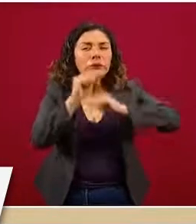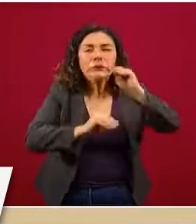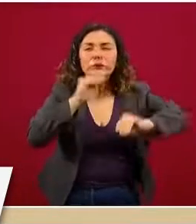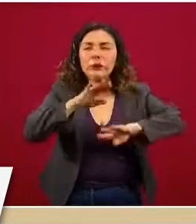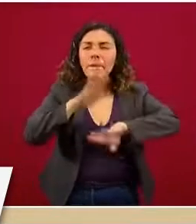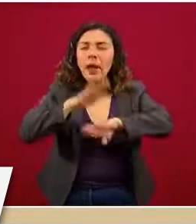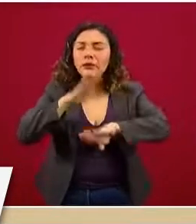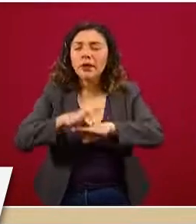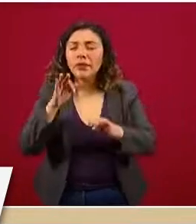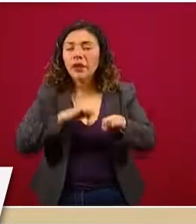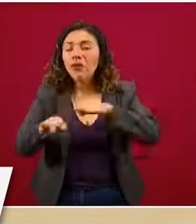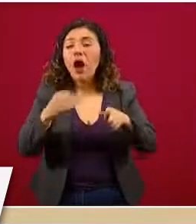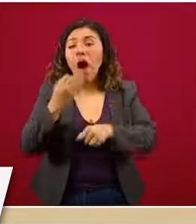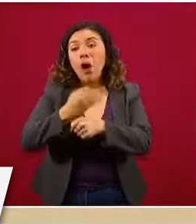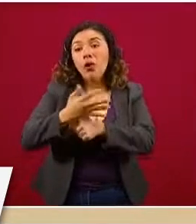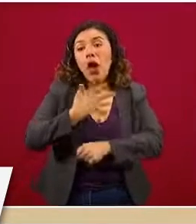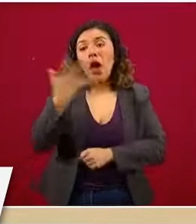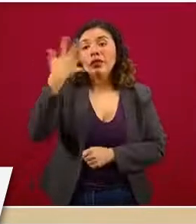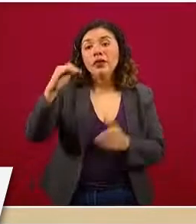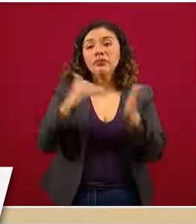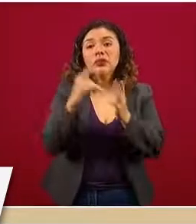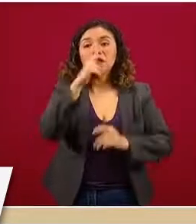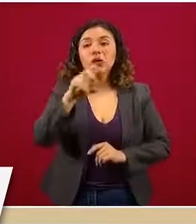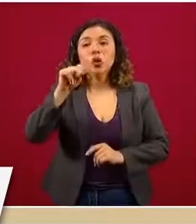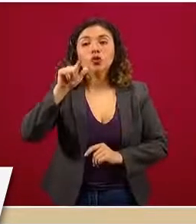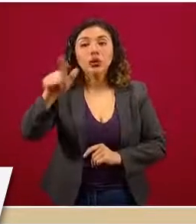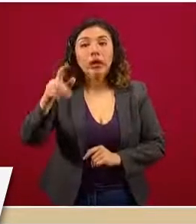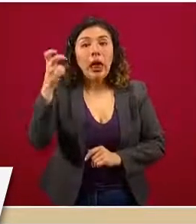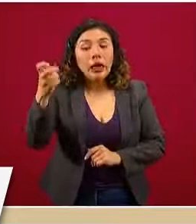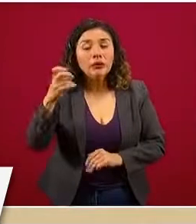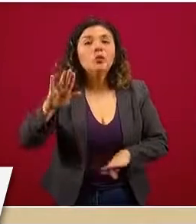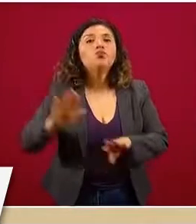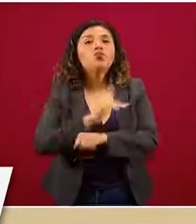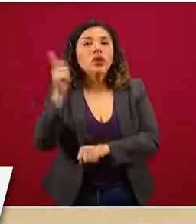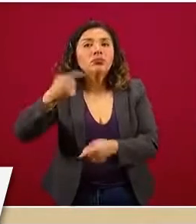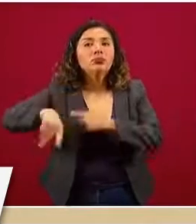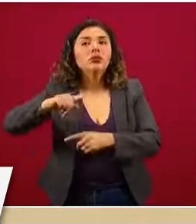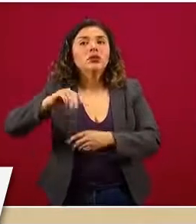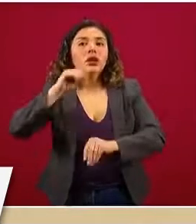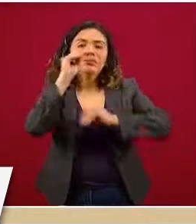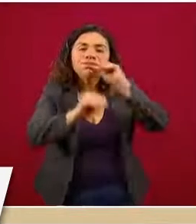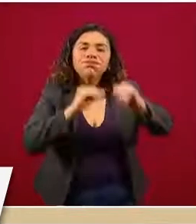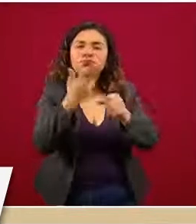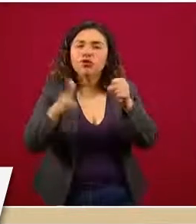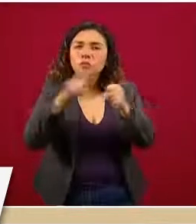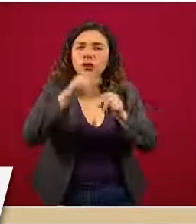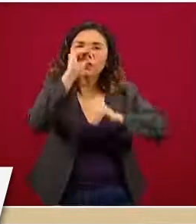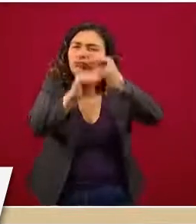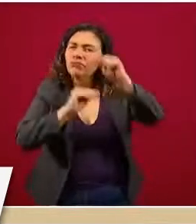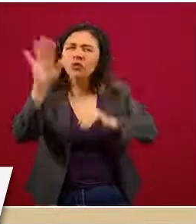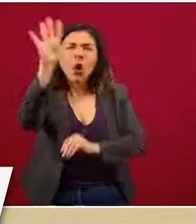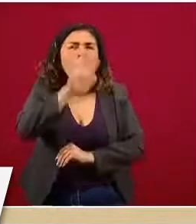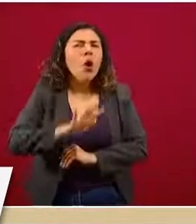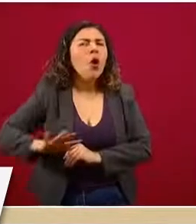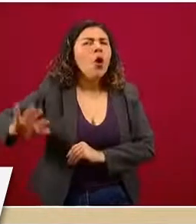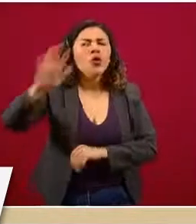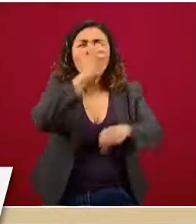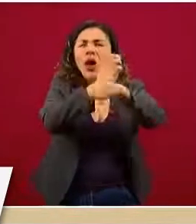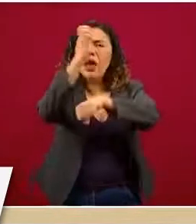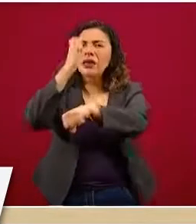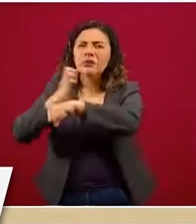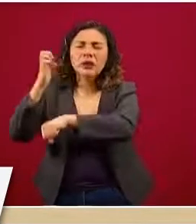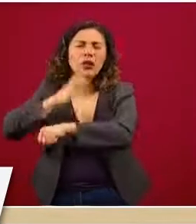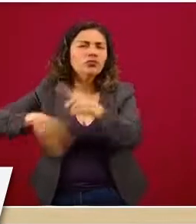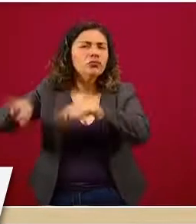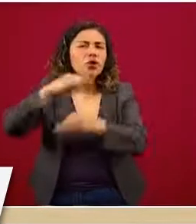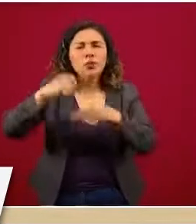tenemos 10 mil 187. Esto es producto de la reconversión hospitalaria en todas las instituciones de salud.